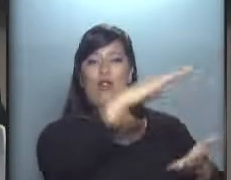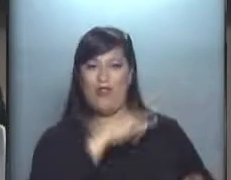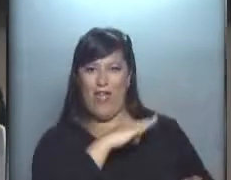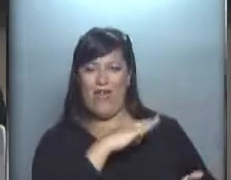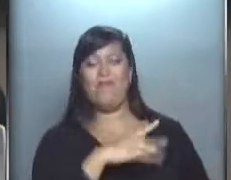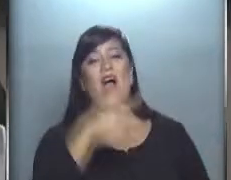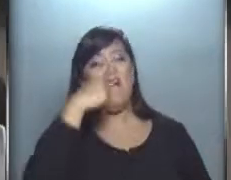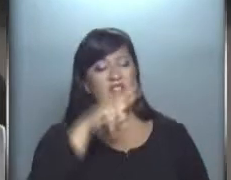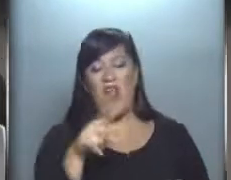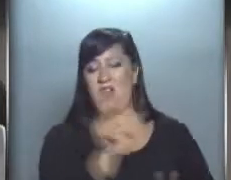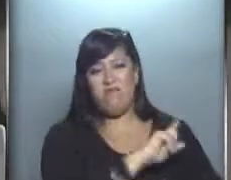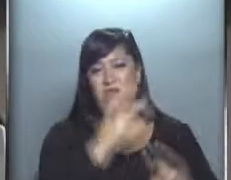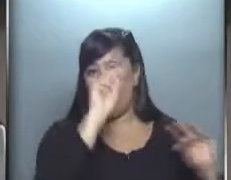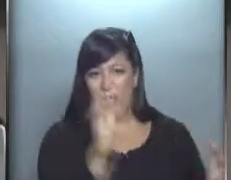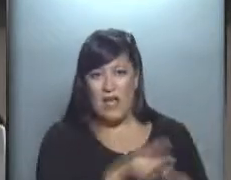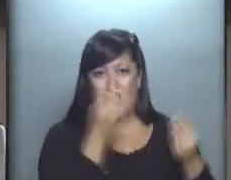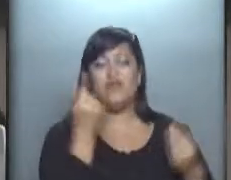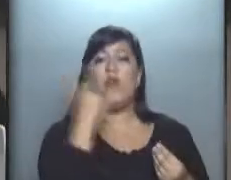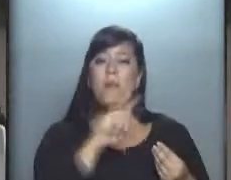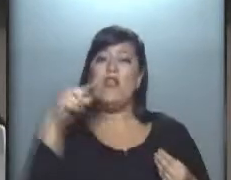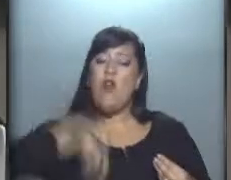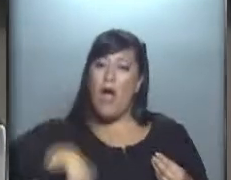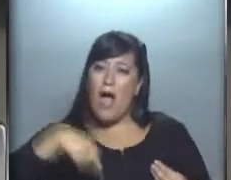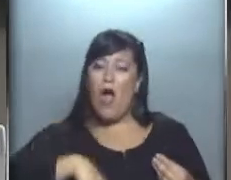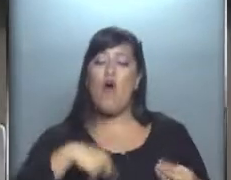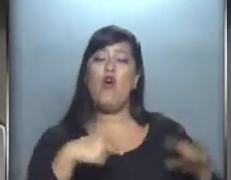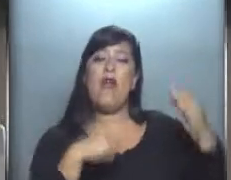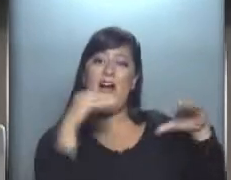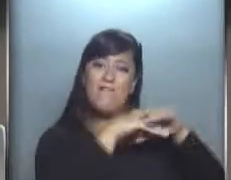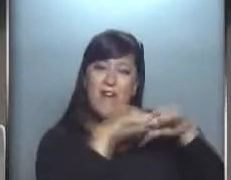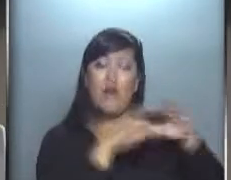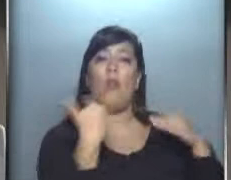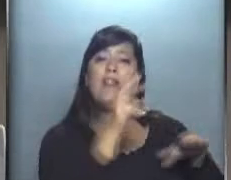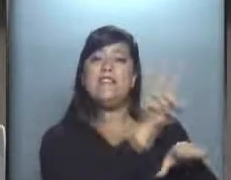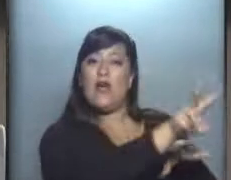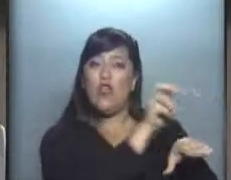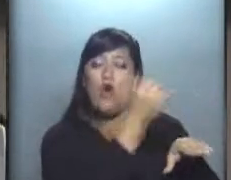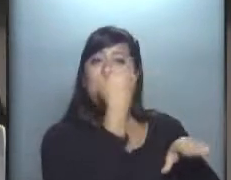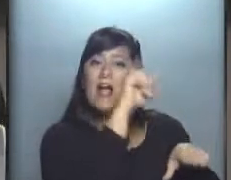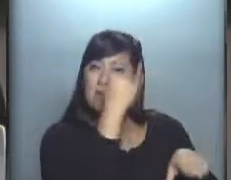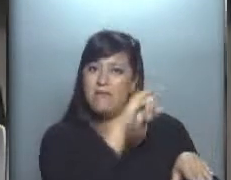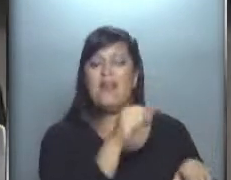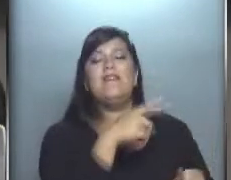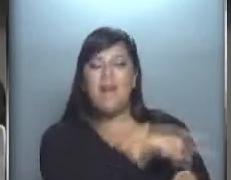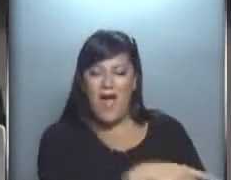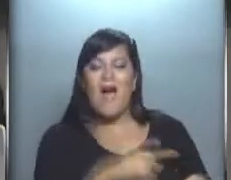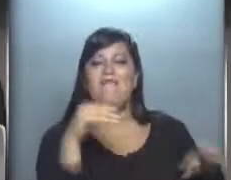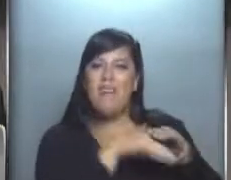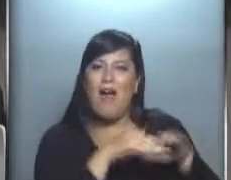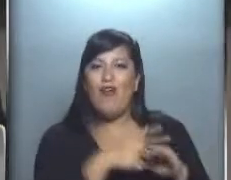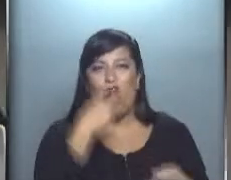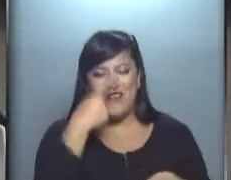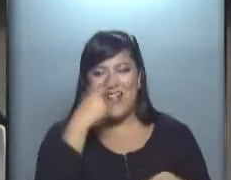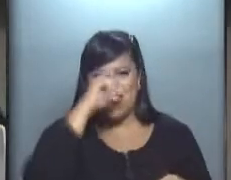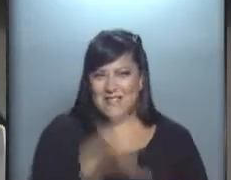no sucedió, ahora a través del cobro de comisiones se espera una reacción, una respuesta diferente de los bancos. También